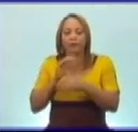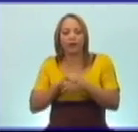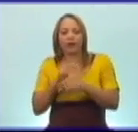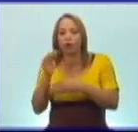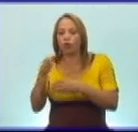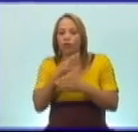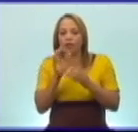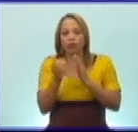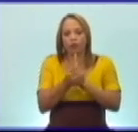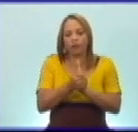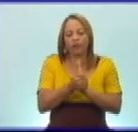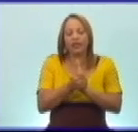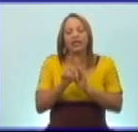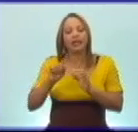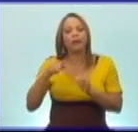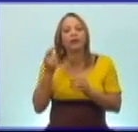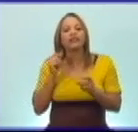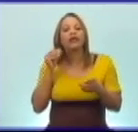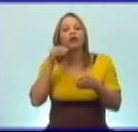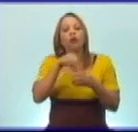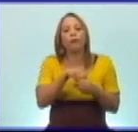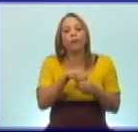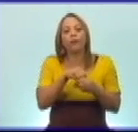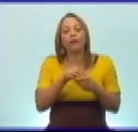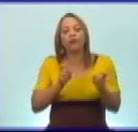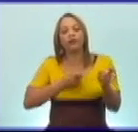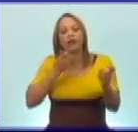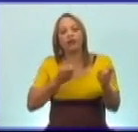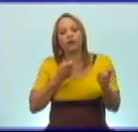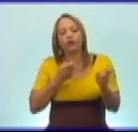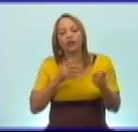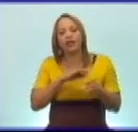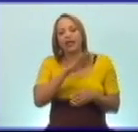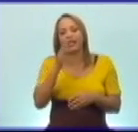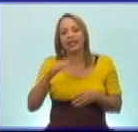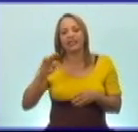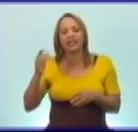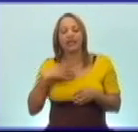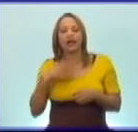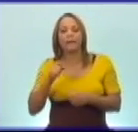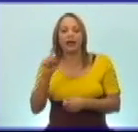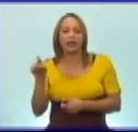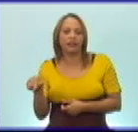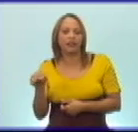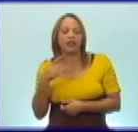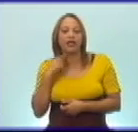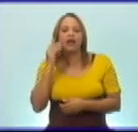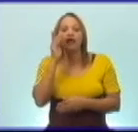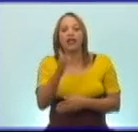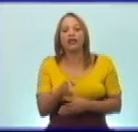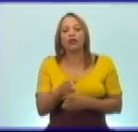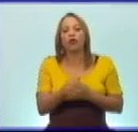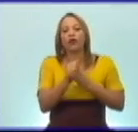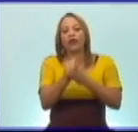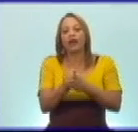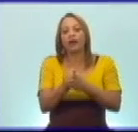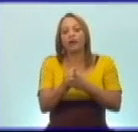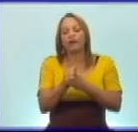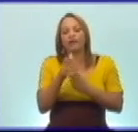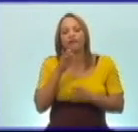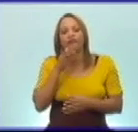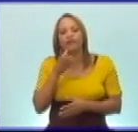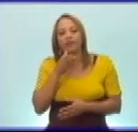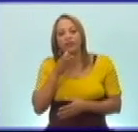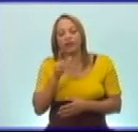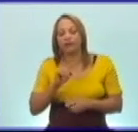lucha en la Sierra Maestra, bajo las órdenes de Raúl Castro, y formó parte de la Fuerza Aérea